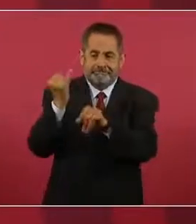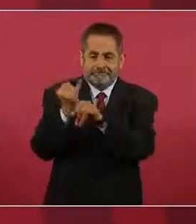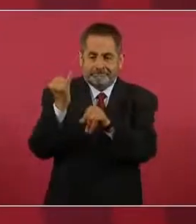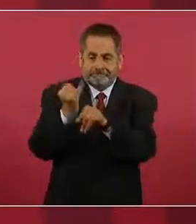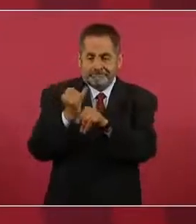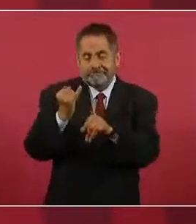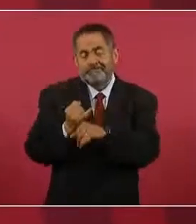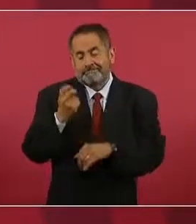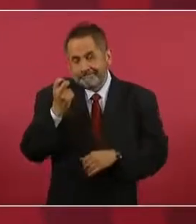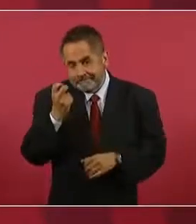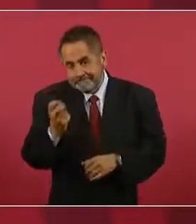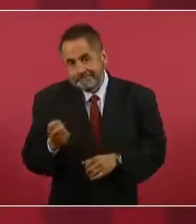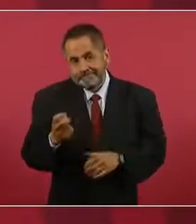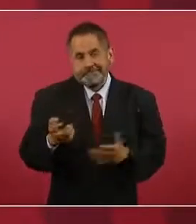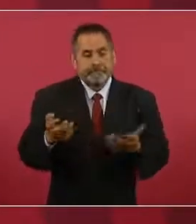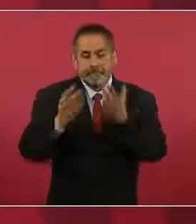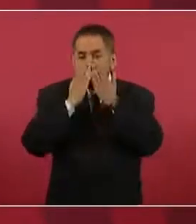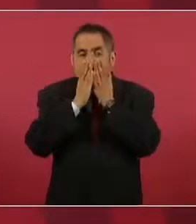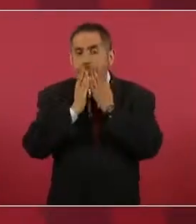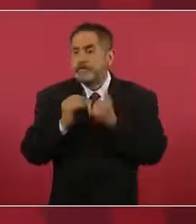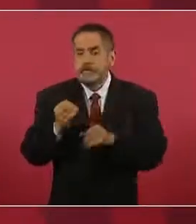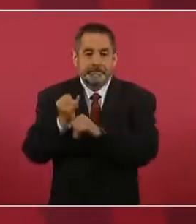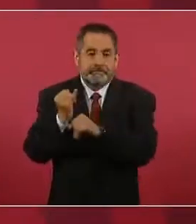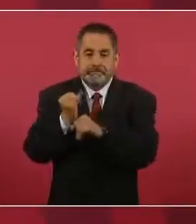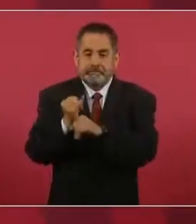y no hay.